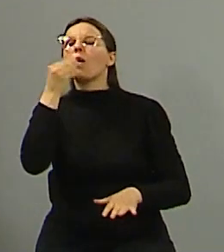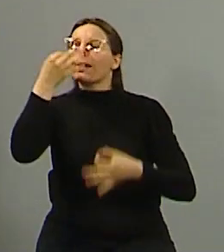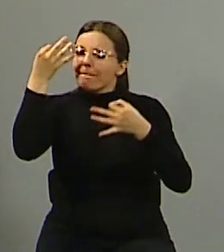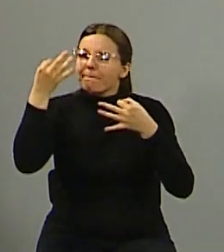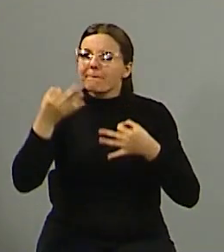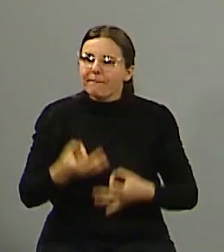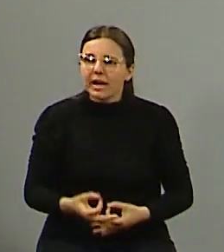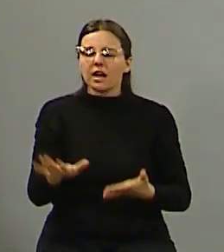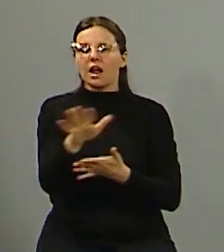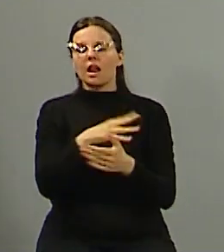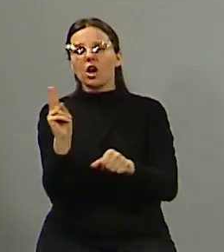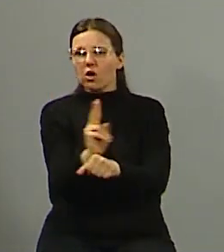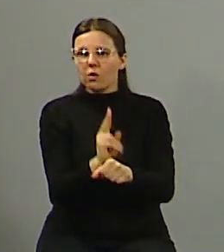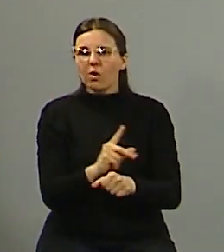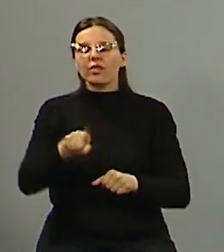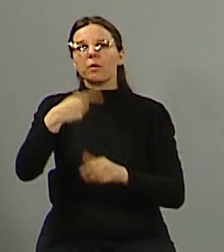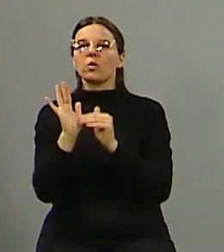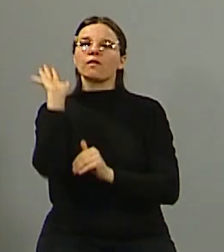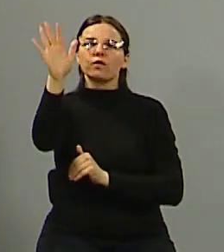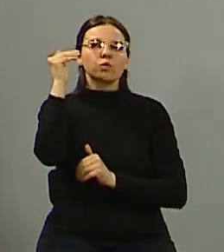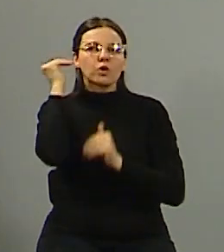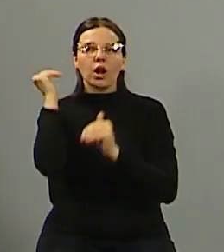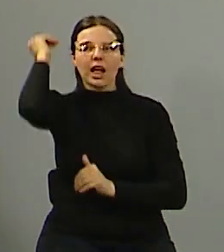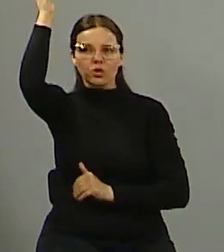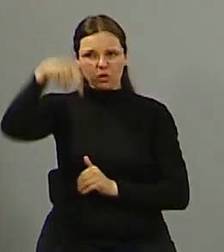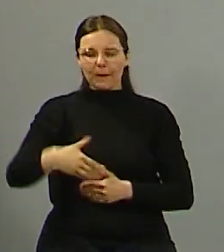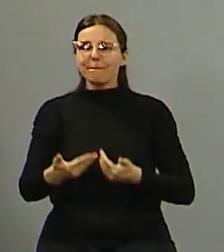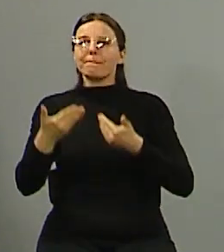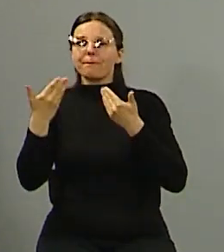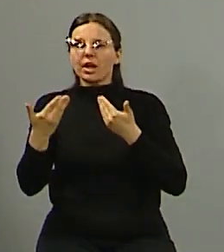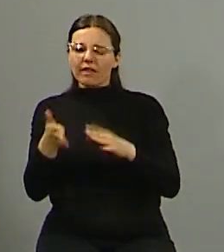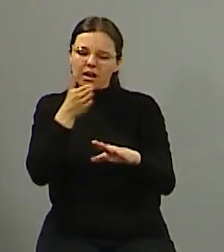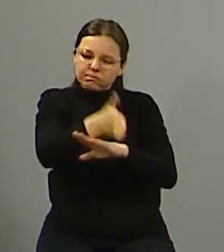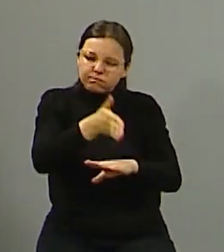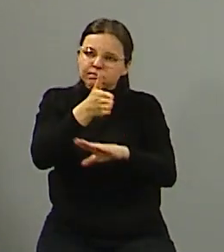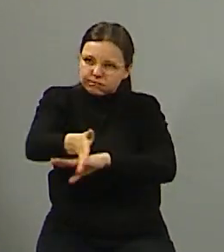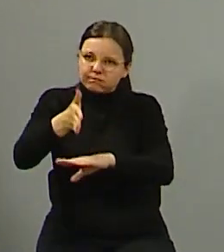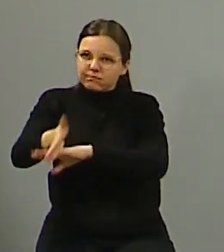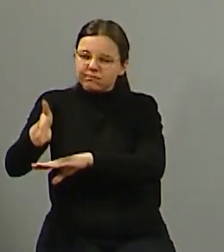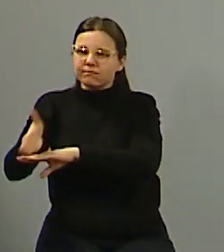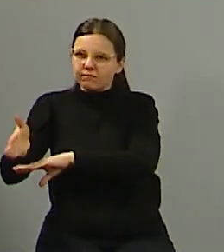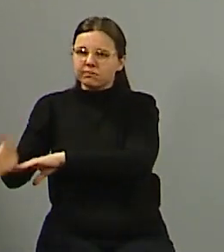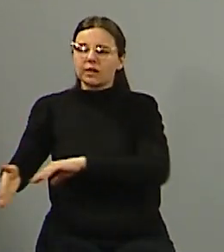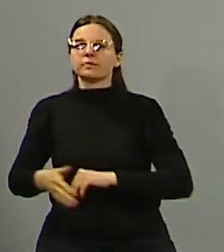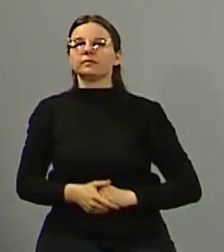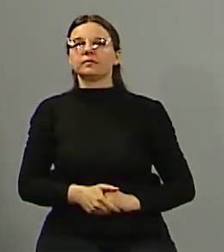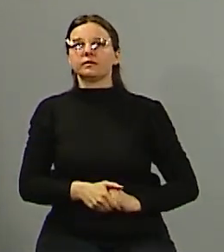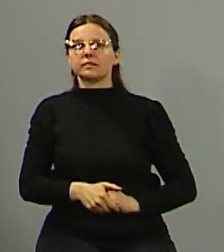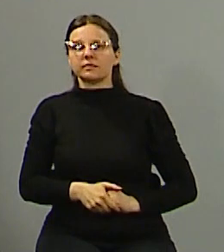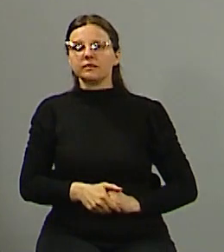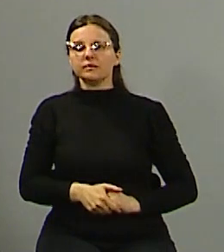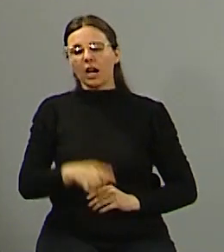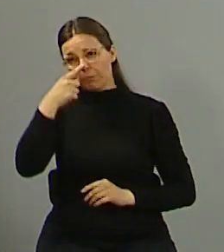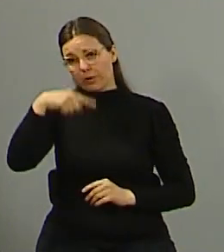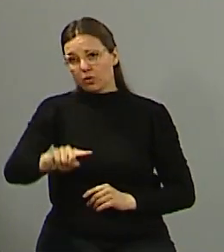un lugar de contención el día de mañana va a ser un ciudadano con más oportunidades con más posibilidades de desarrollarse en la sociedad y por